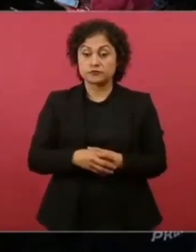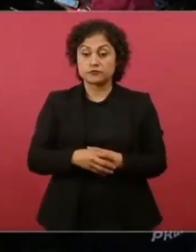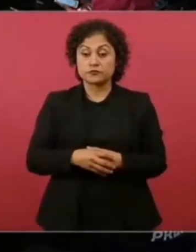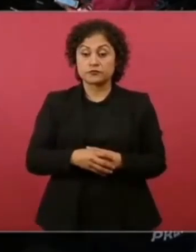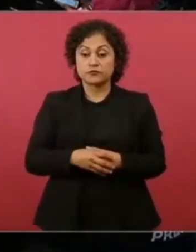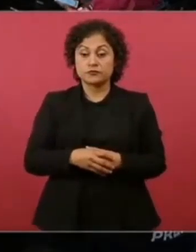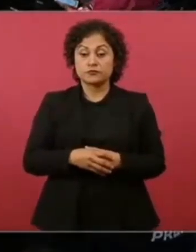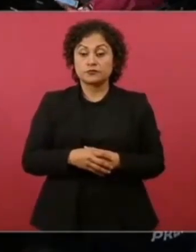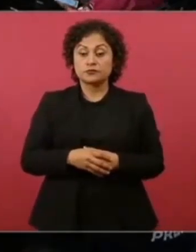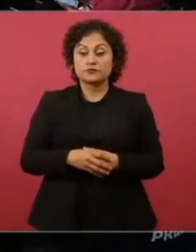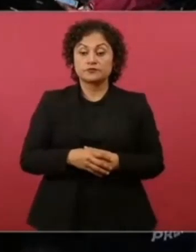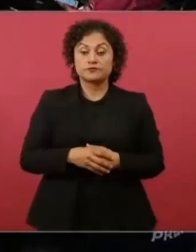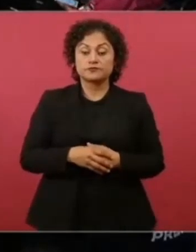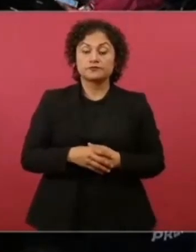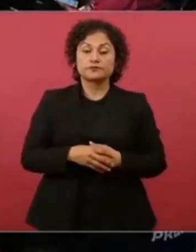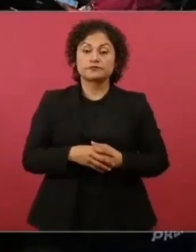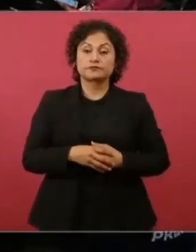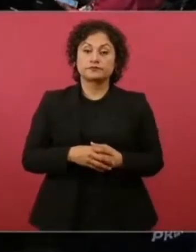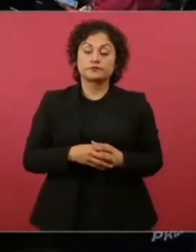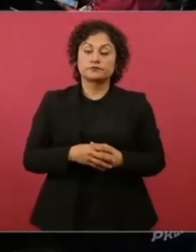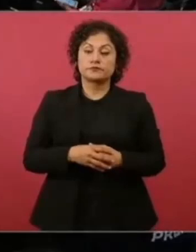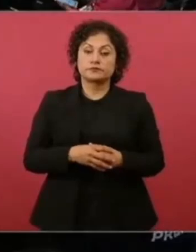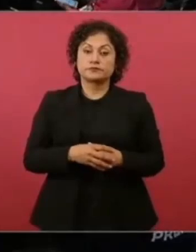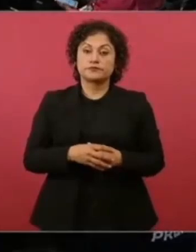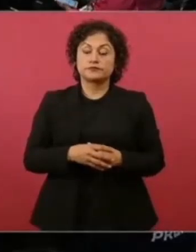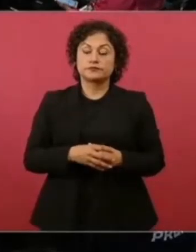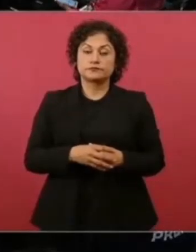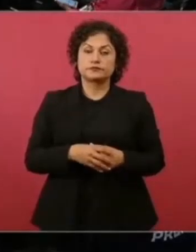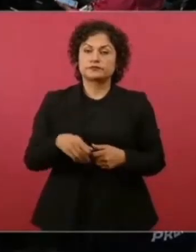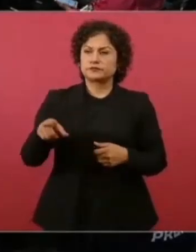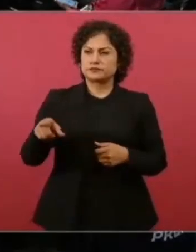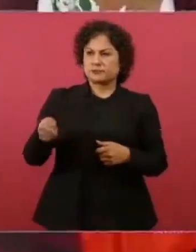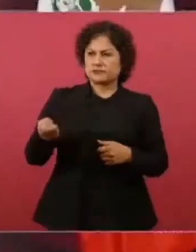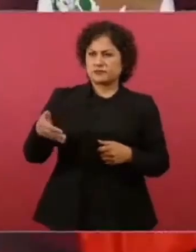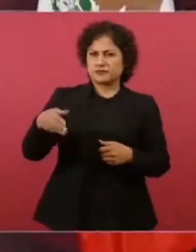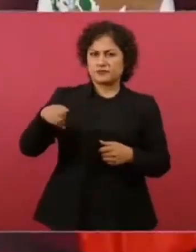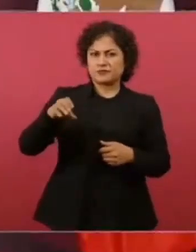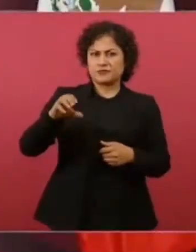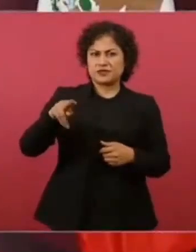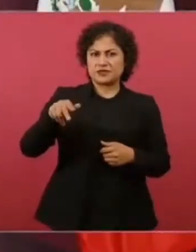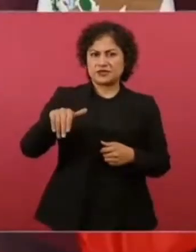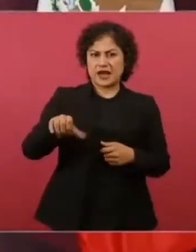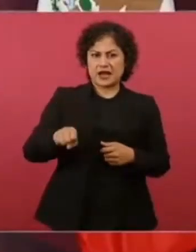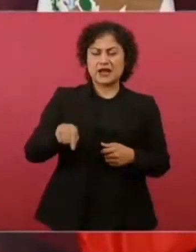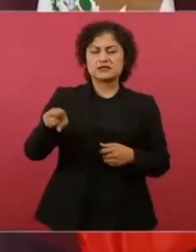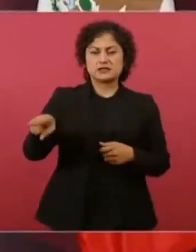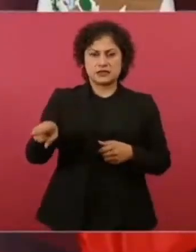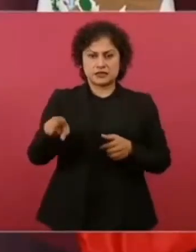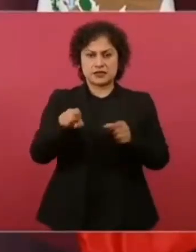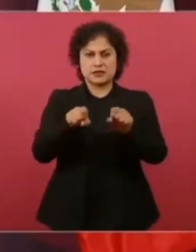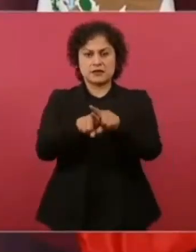el mecenas del periódico Reforma,